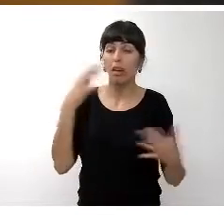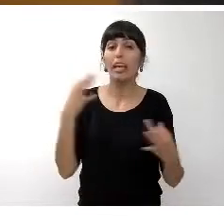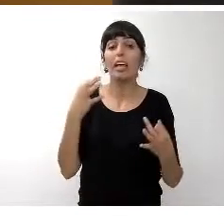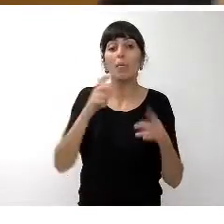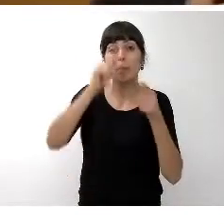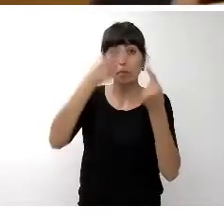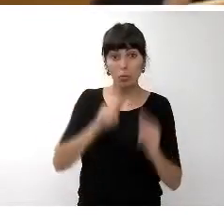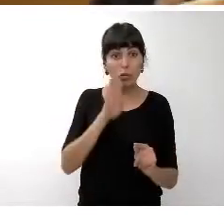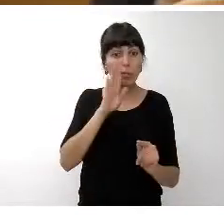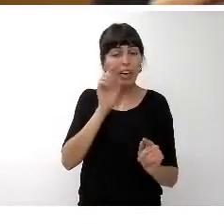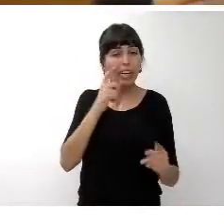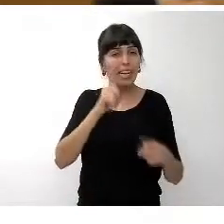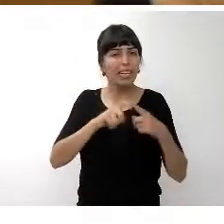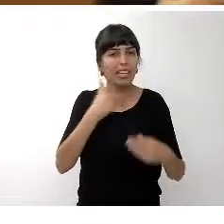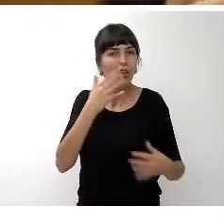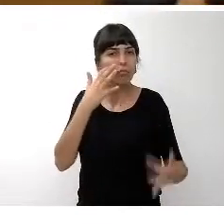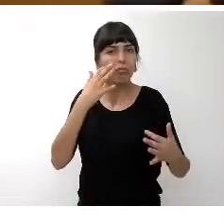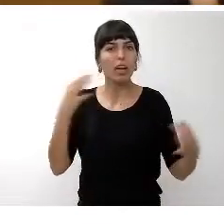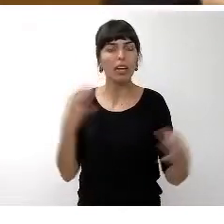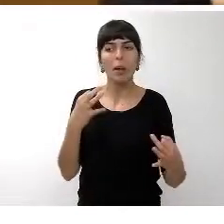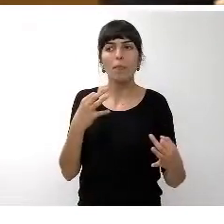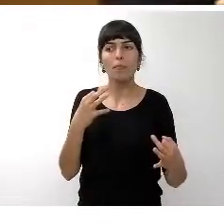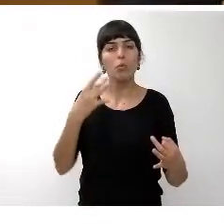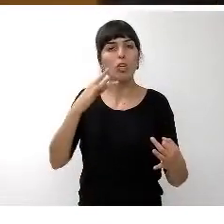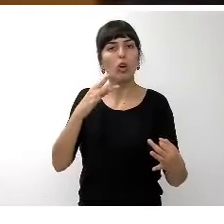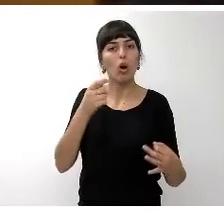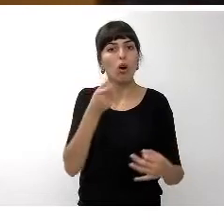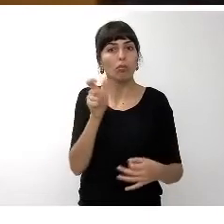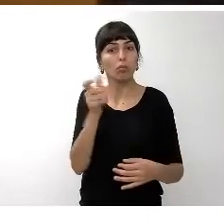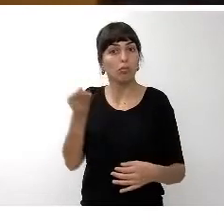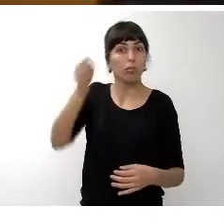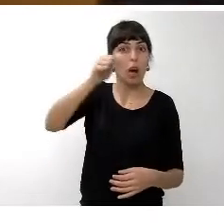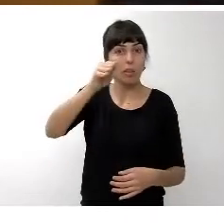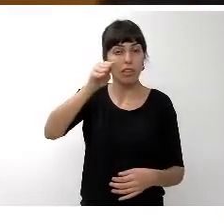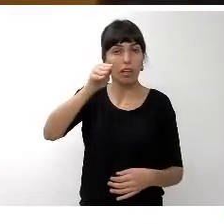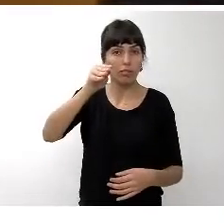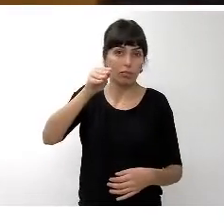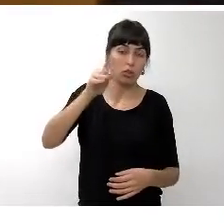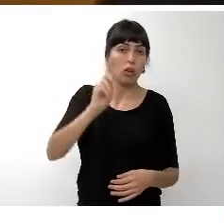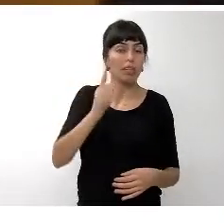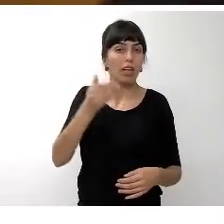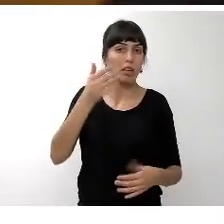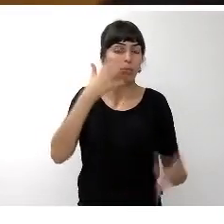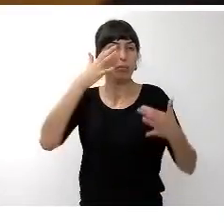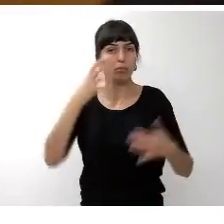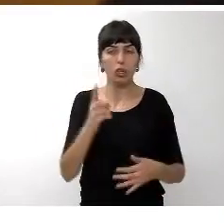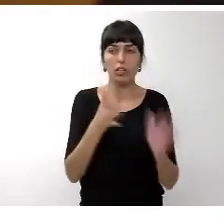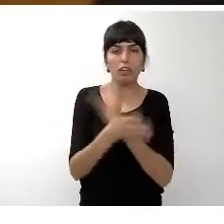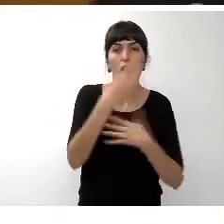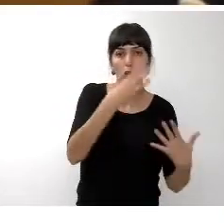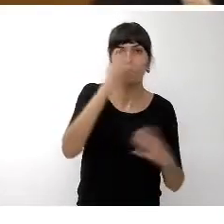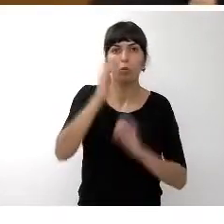no es el mero hecho de que suba la cantidad que mencioné inicialmente el 5,8%